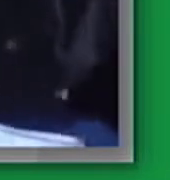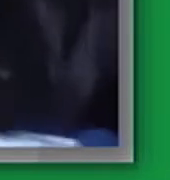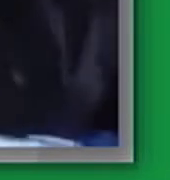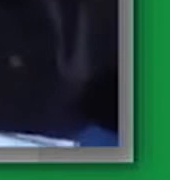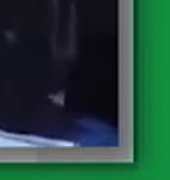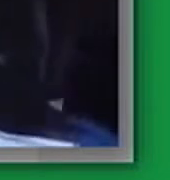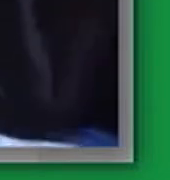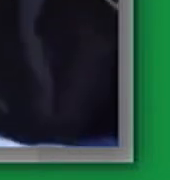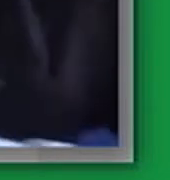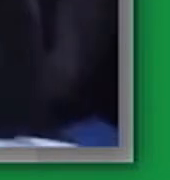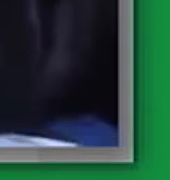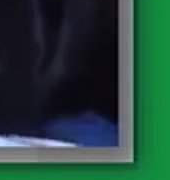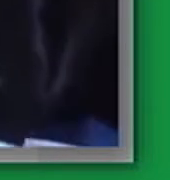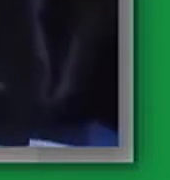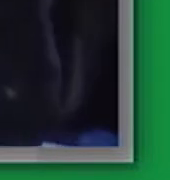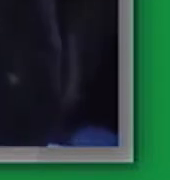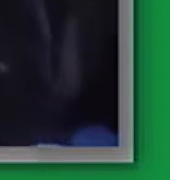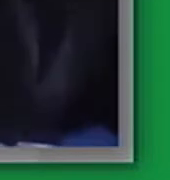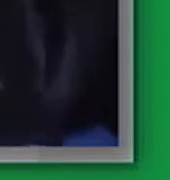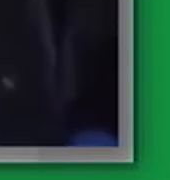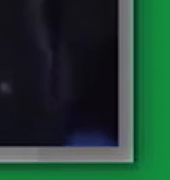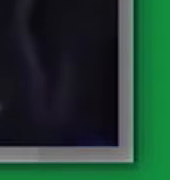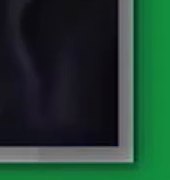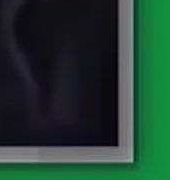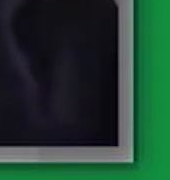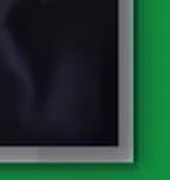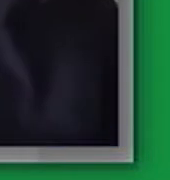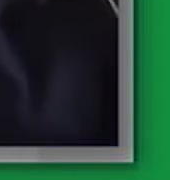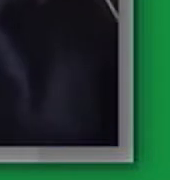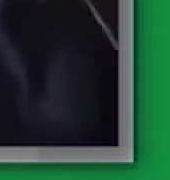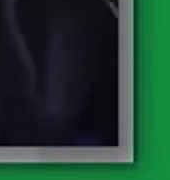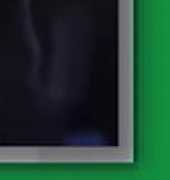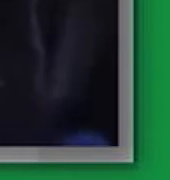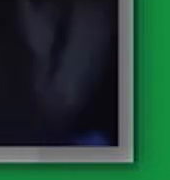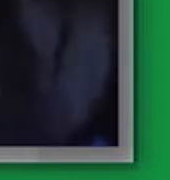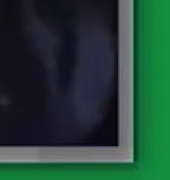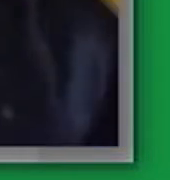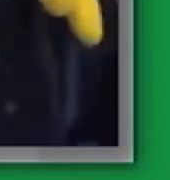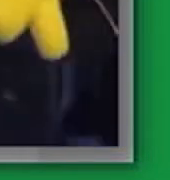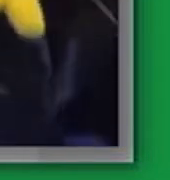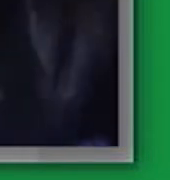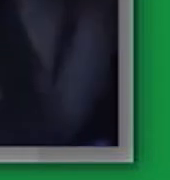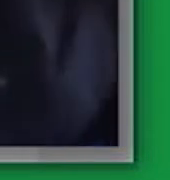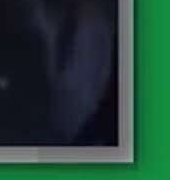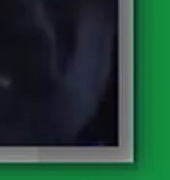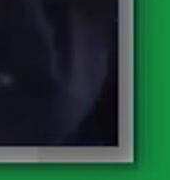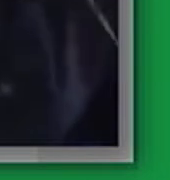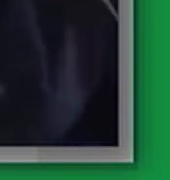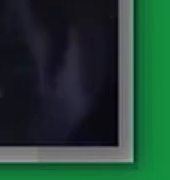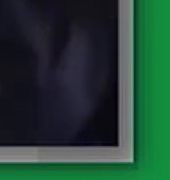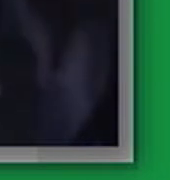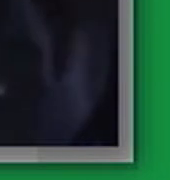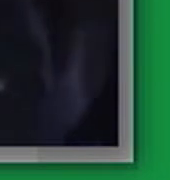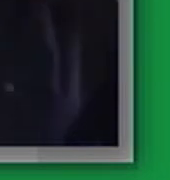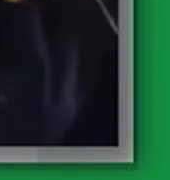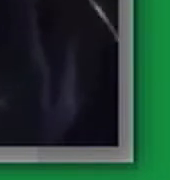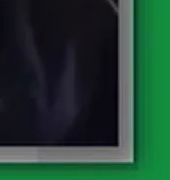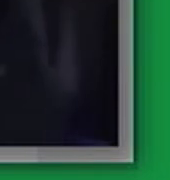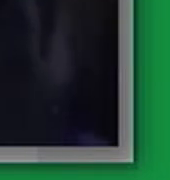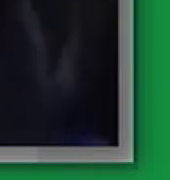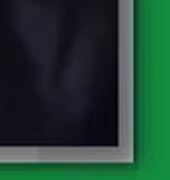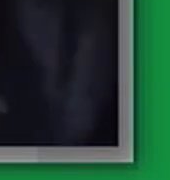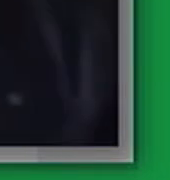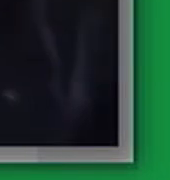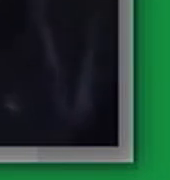consiguió en un libro pero hoy quiero hablar de Cés de la leyenda que es todo aquello que se va creando de generación en